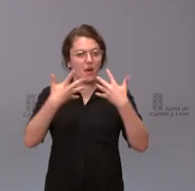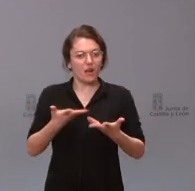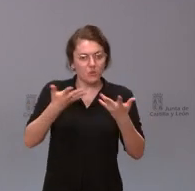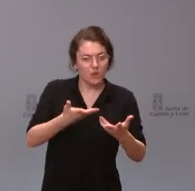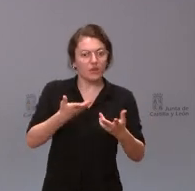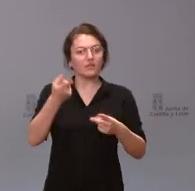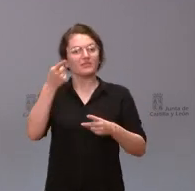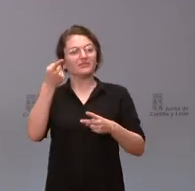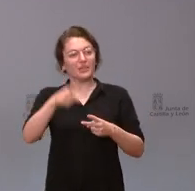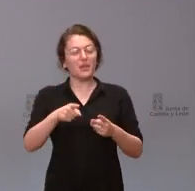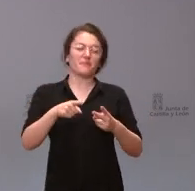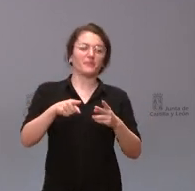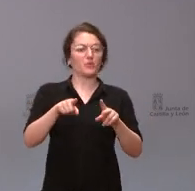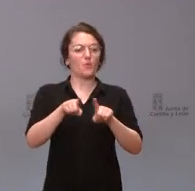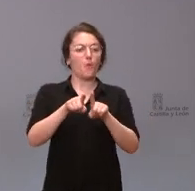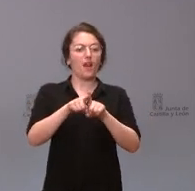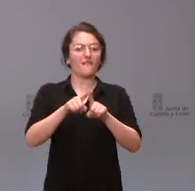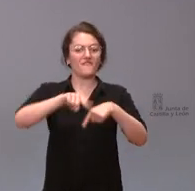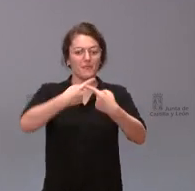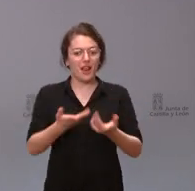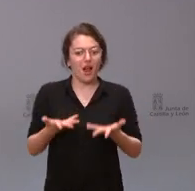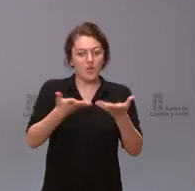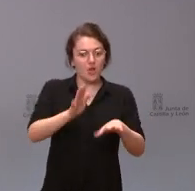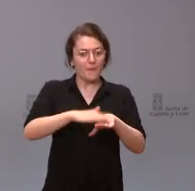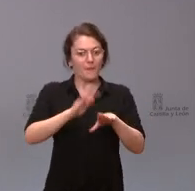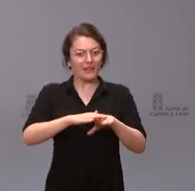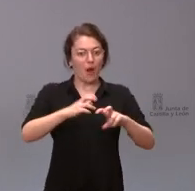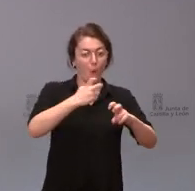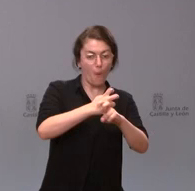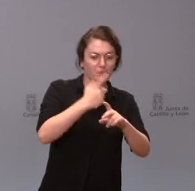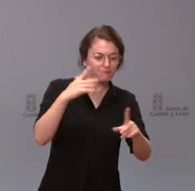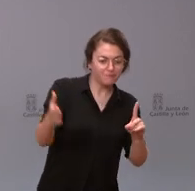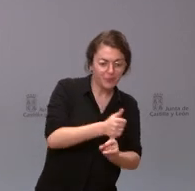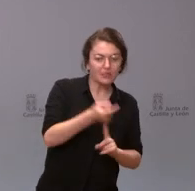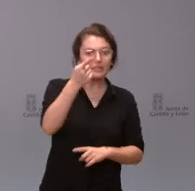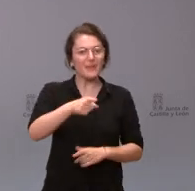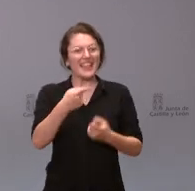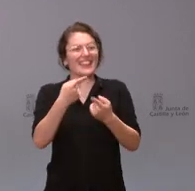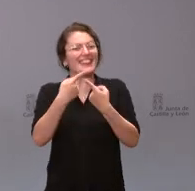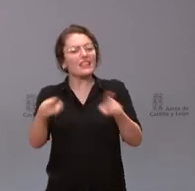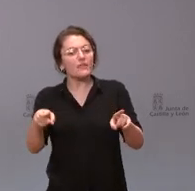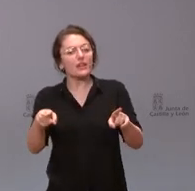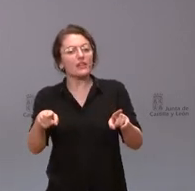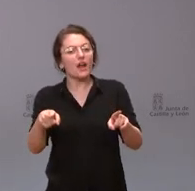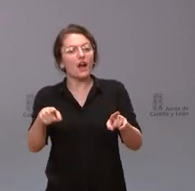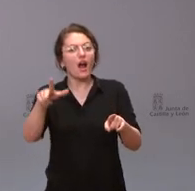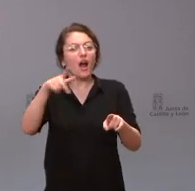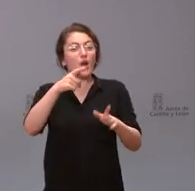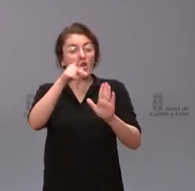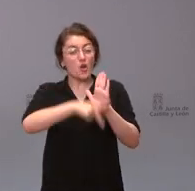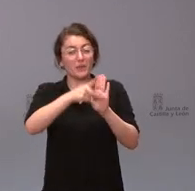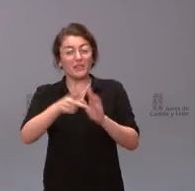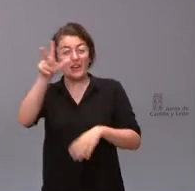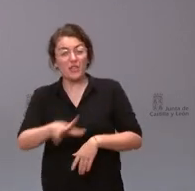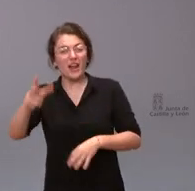familiares a encontrar esos restos y qué supone de diferencia respecto de lo que es el criterio vincular a la normativa nacional que nosotros lo vemos